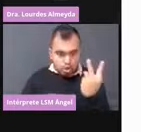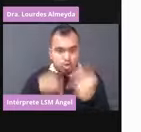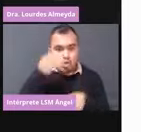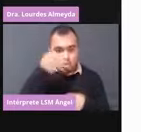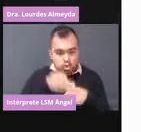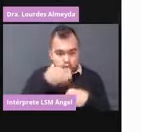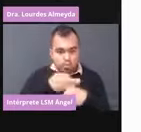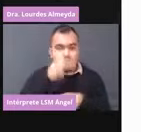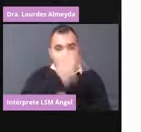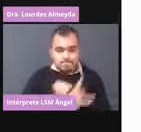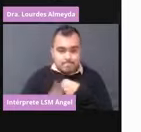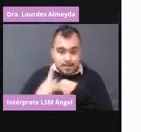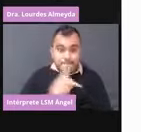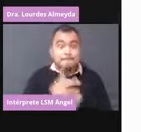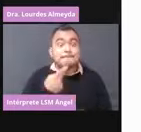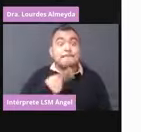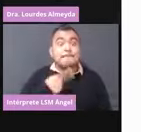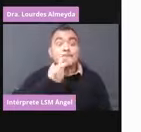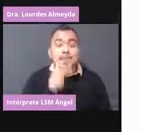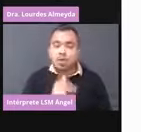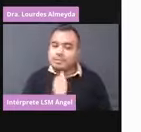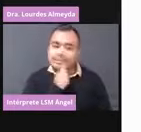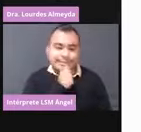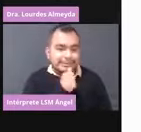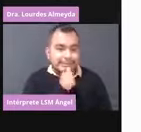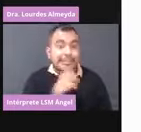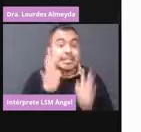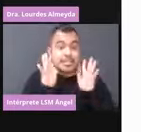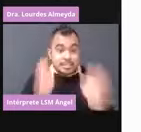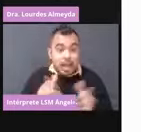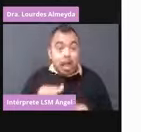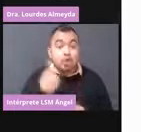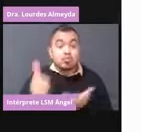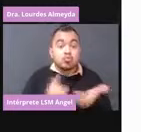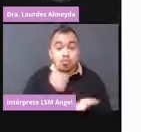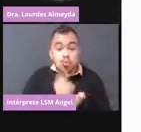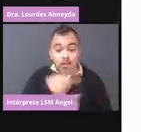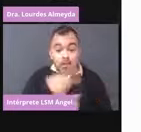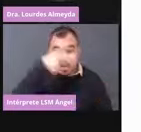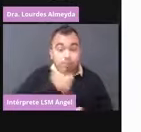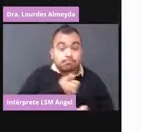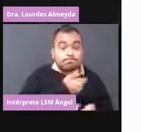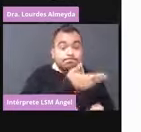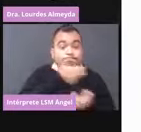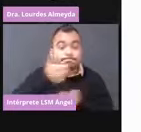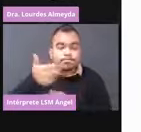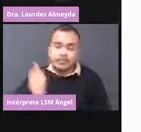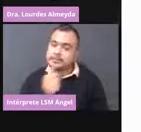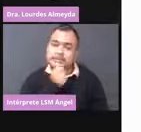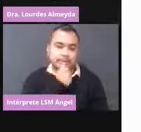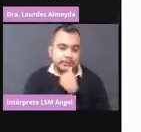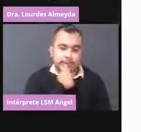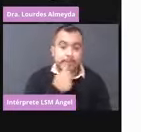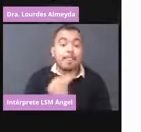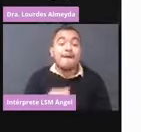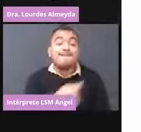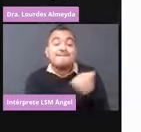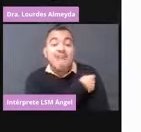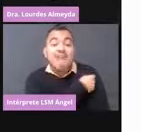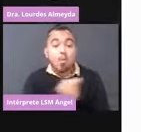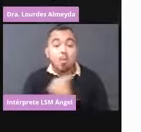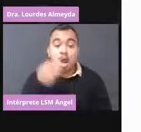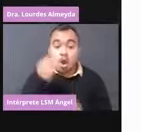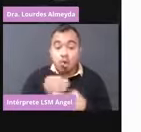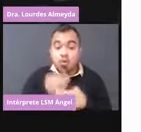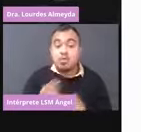pero todavía no la está administrando la Ciudad de México. Y vacunas en uso, en este momento